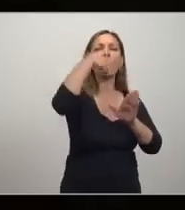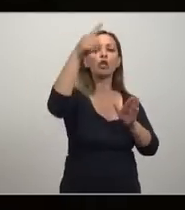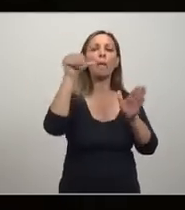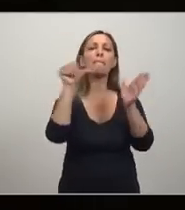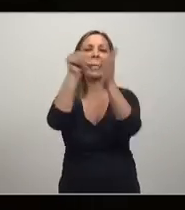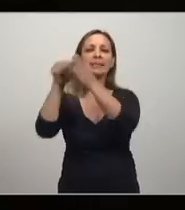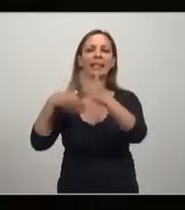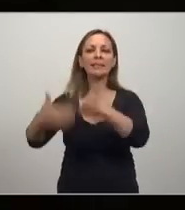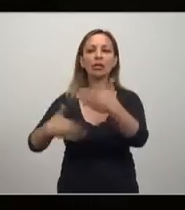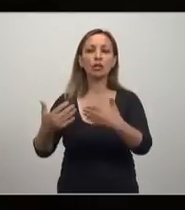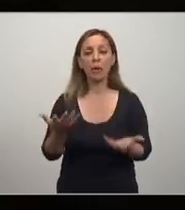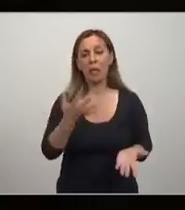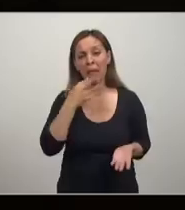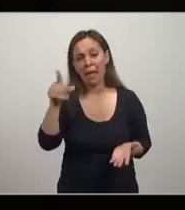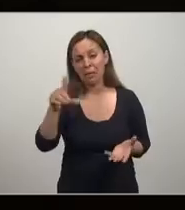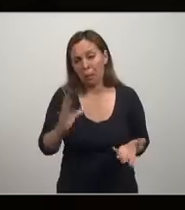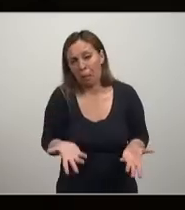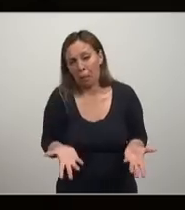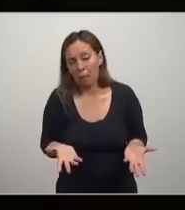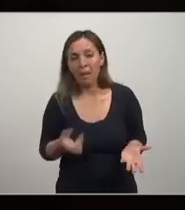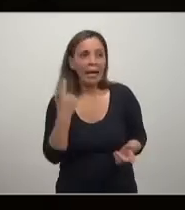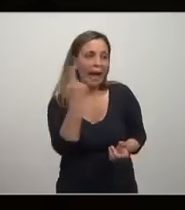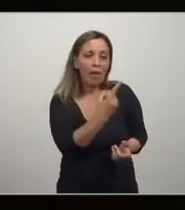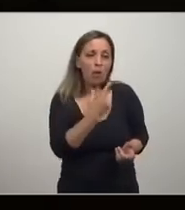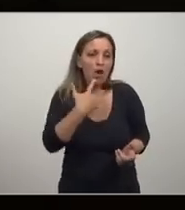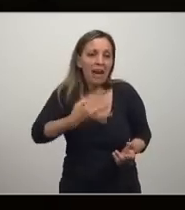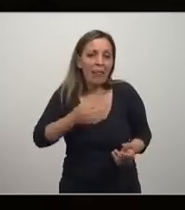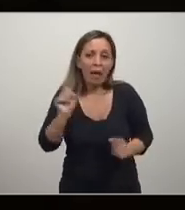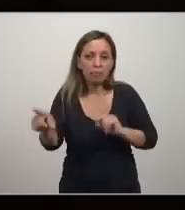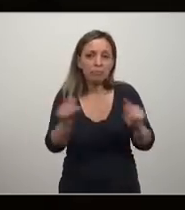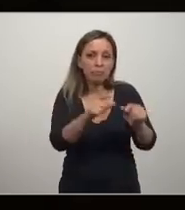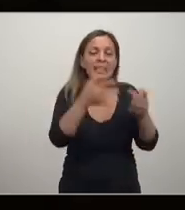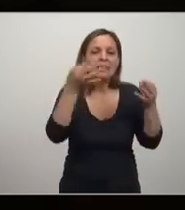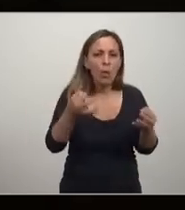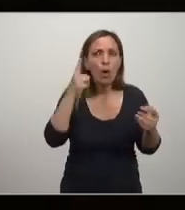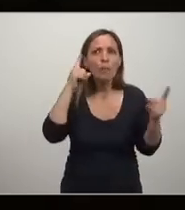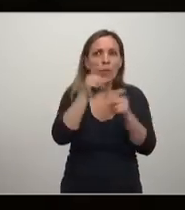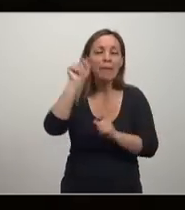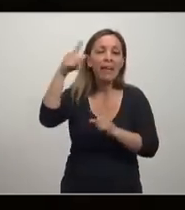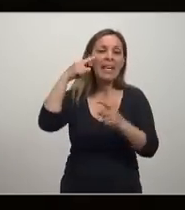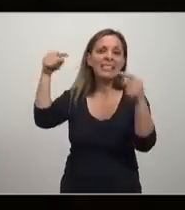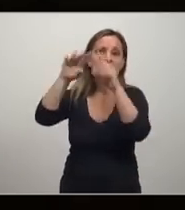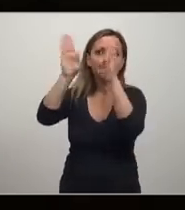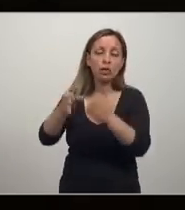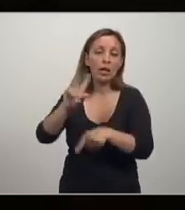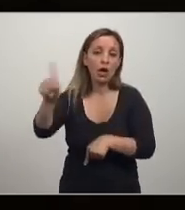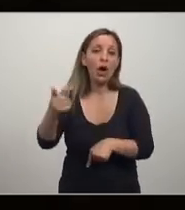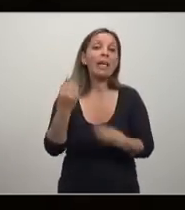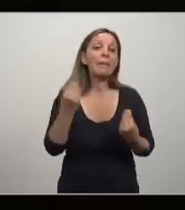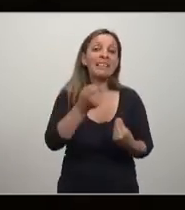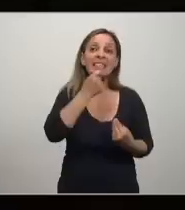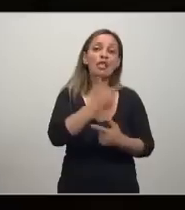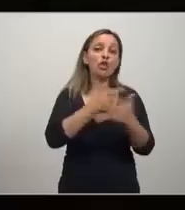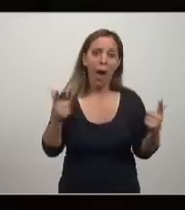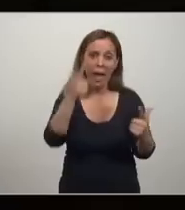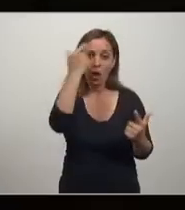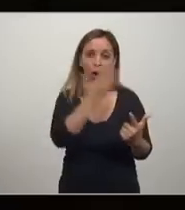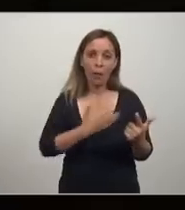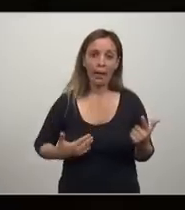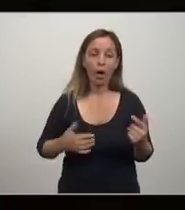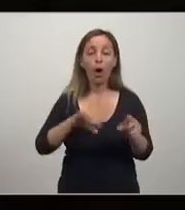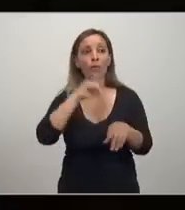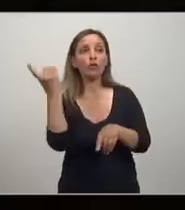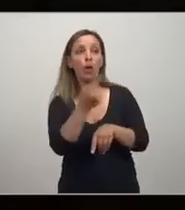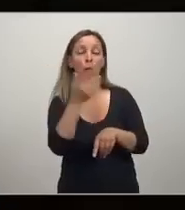Pero eso es una barbaridad. Cada quien debe buscar su propia realidad. Segundo, problema no es institucional. De hecho, el problema es qué hacemos en ausencia de instituciones. Cuando nadie nos ve,